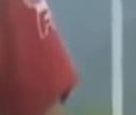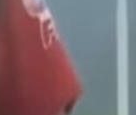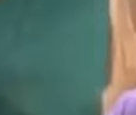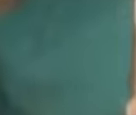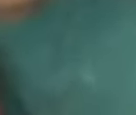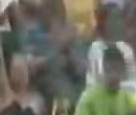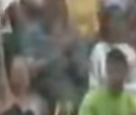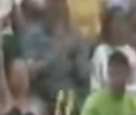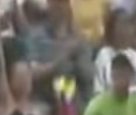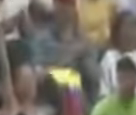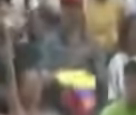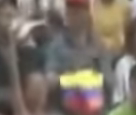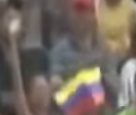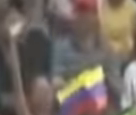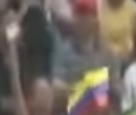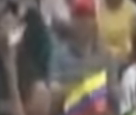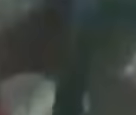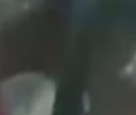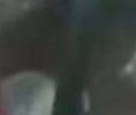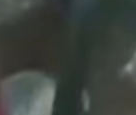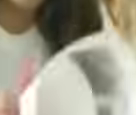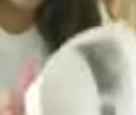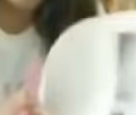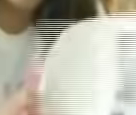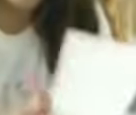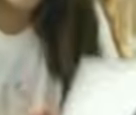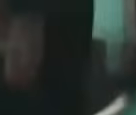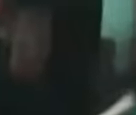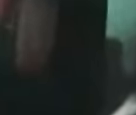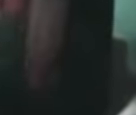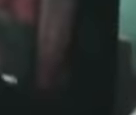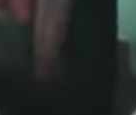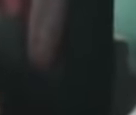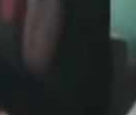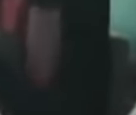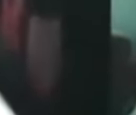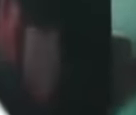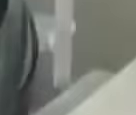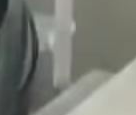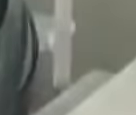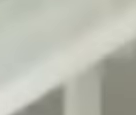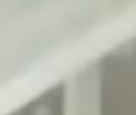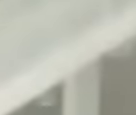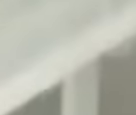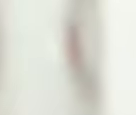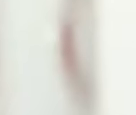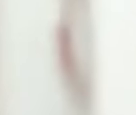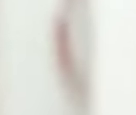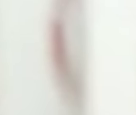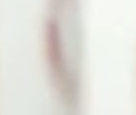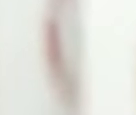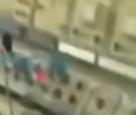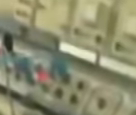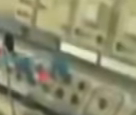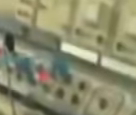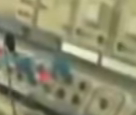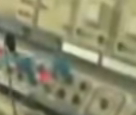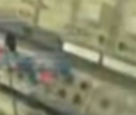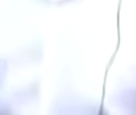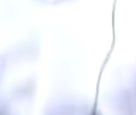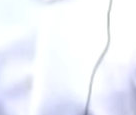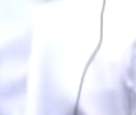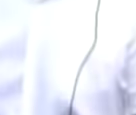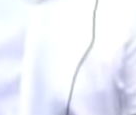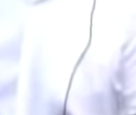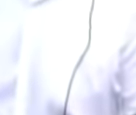revolucionaria, la juventud socialista, la juventud estudiantil, estudiosa, la juventud que piensa, la